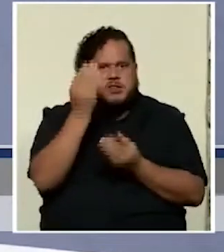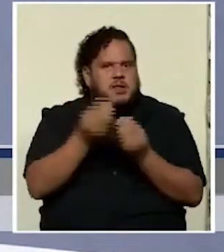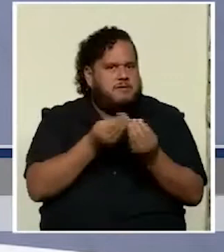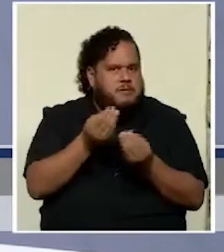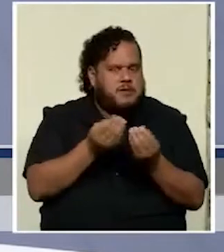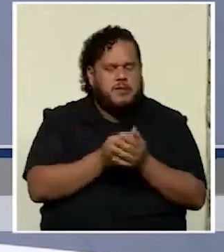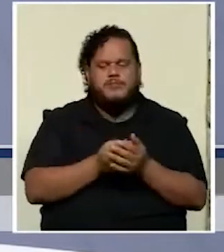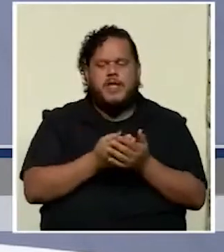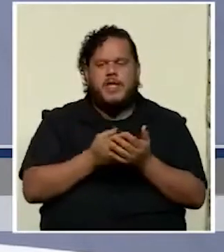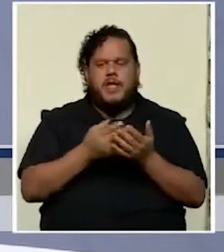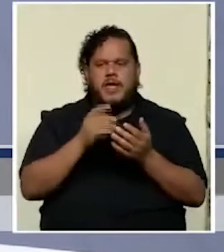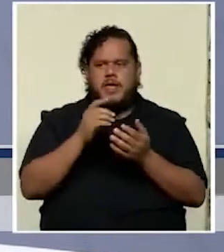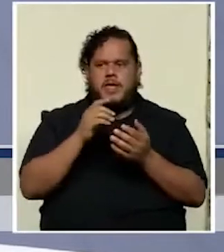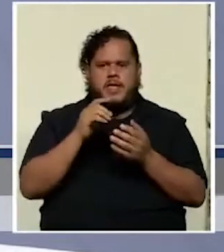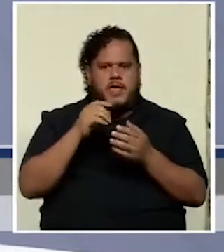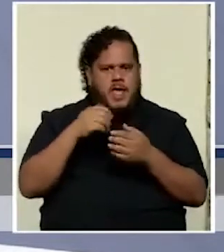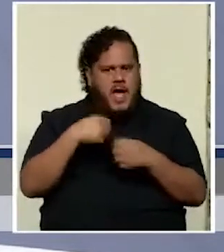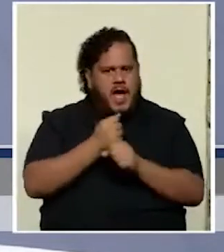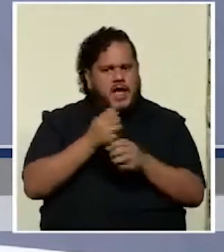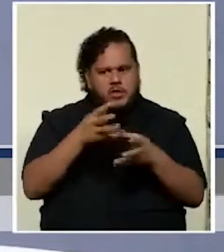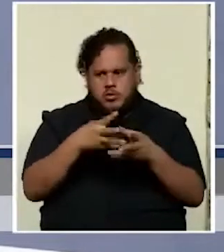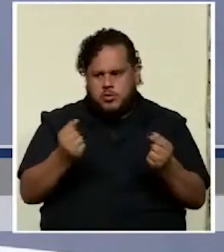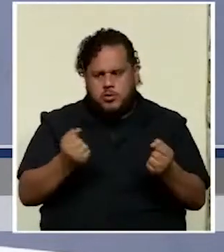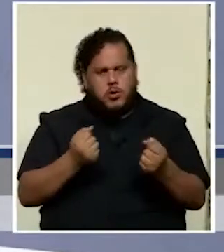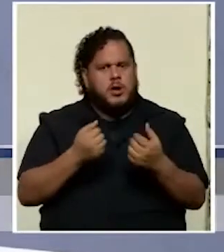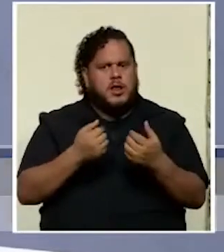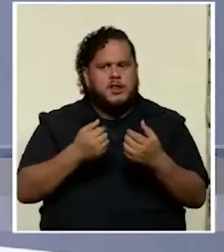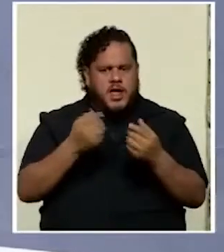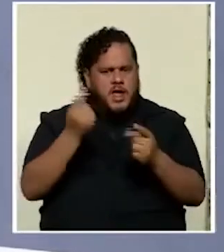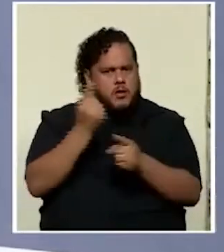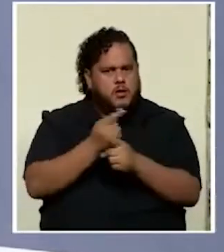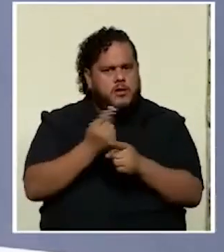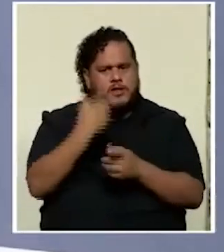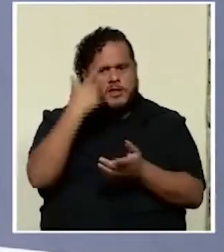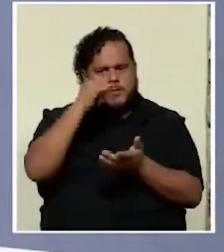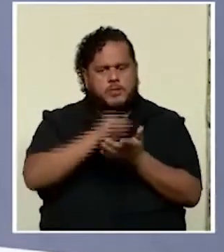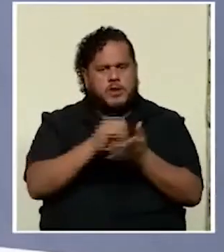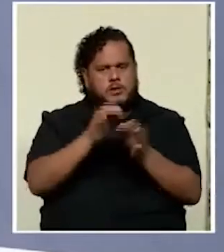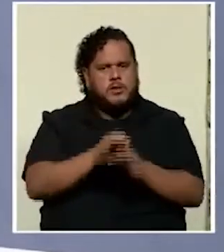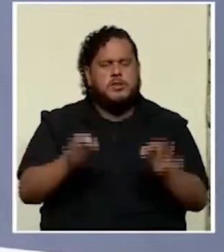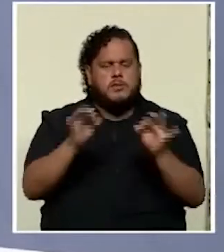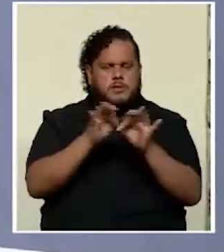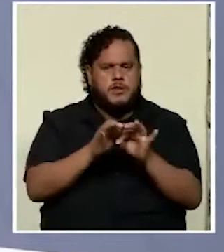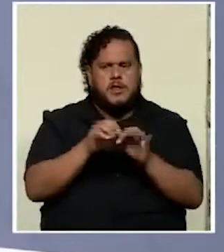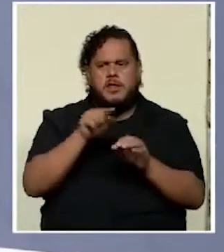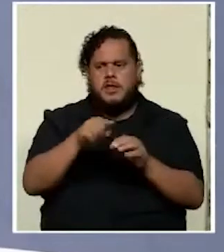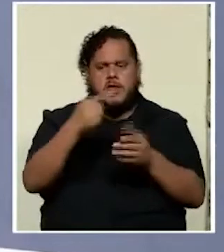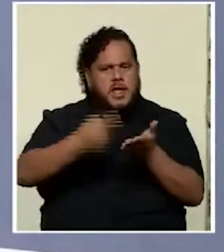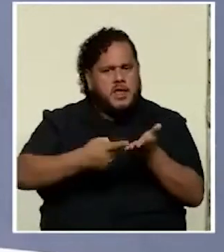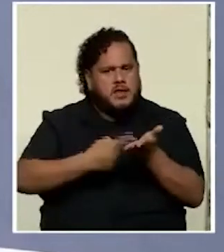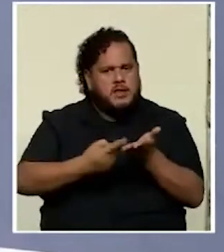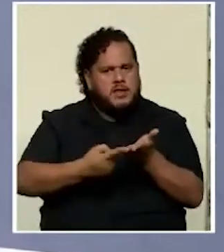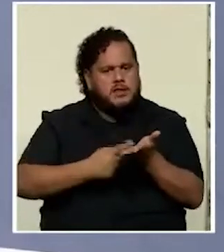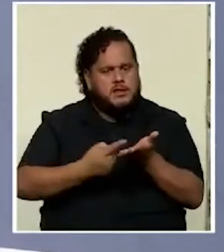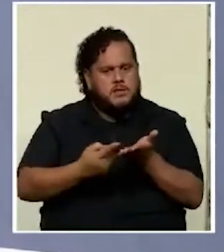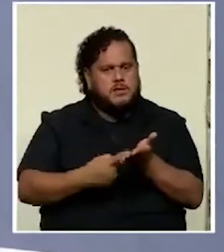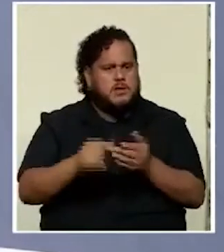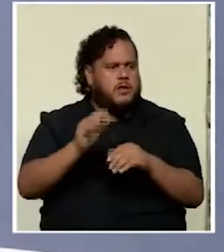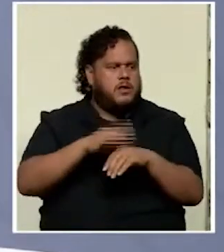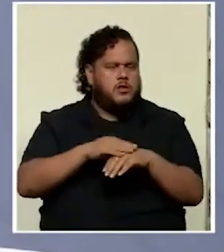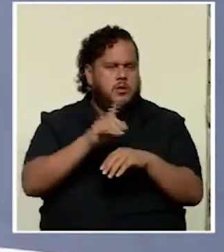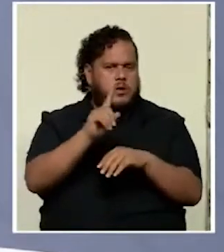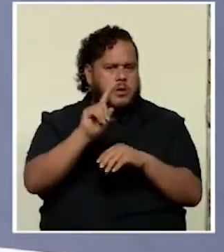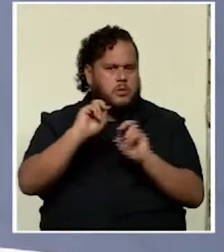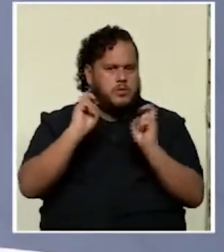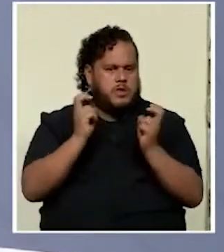soluciones a problemas ampliamente documentados y por eso es muy importante que esta discusión sobre un